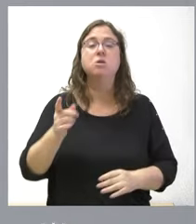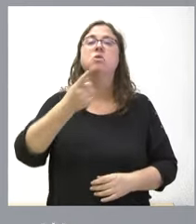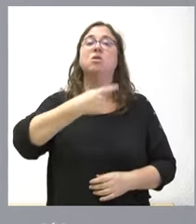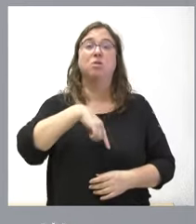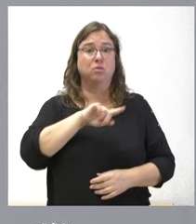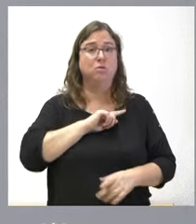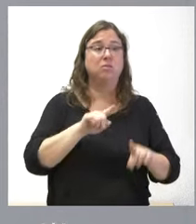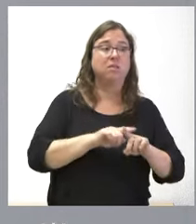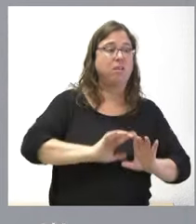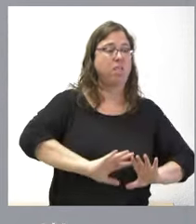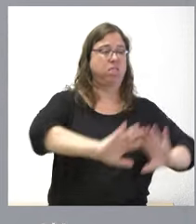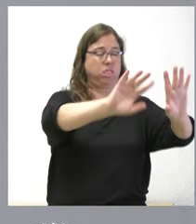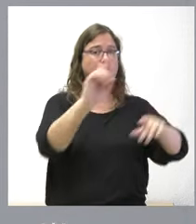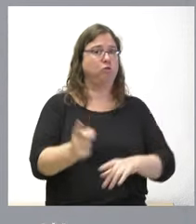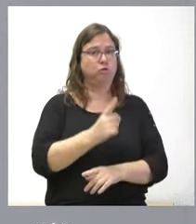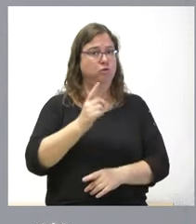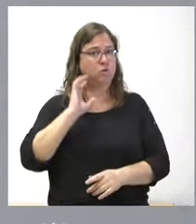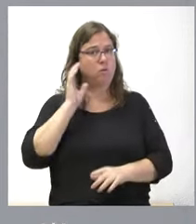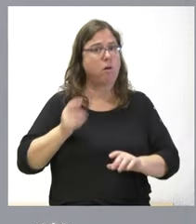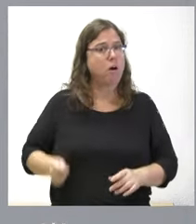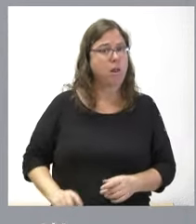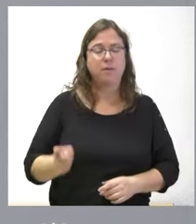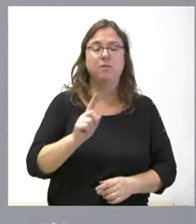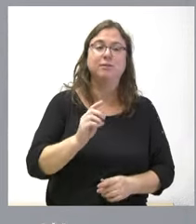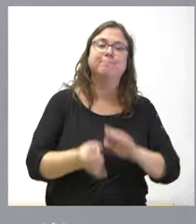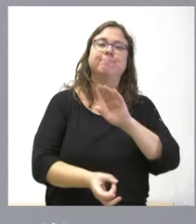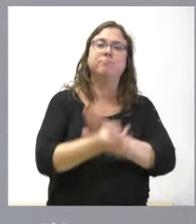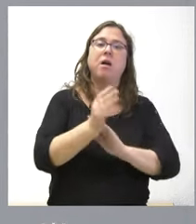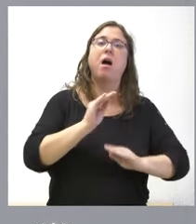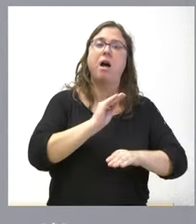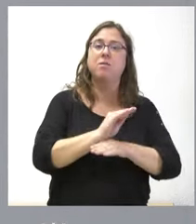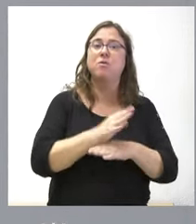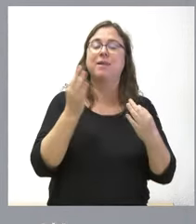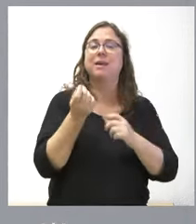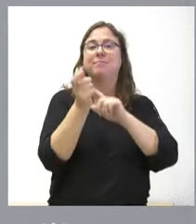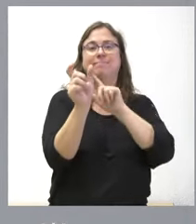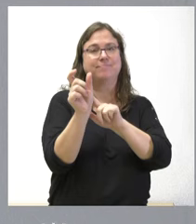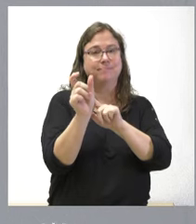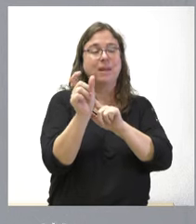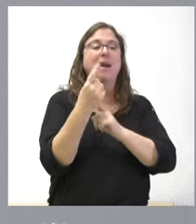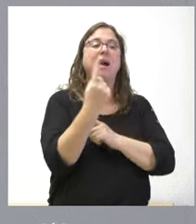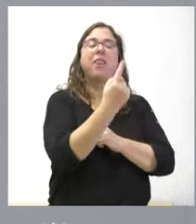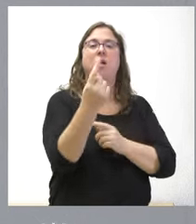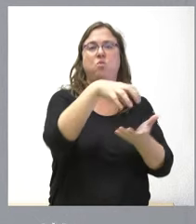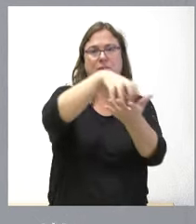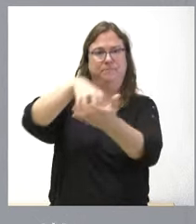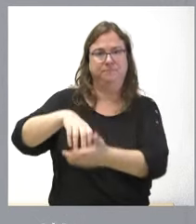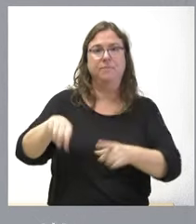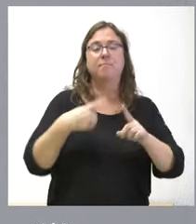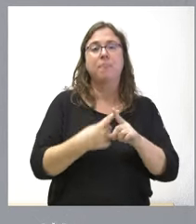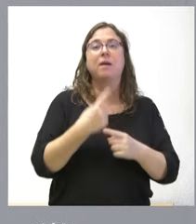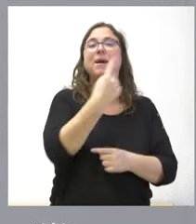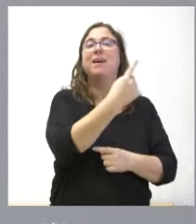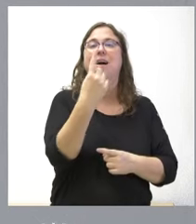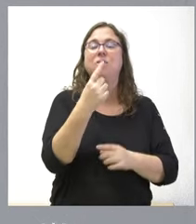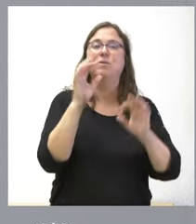dejado solos a estos ganaderos y pusimos en marcha unas ayudas que consistían en una cantidad por explotación afectada más una cantidad por cada una